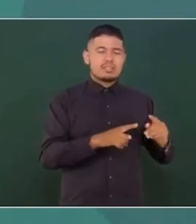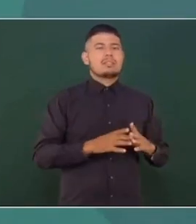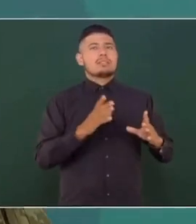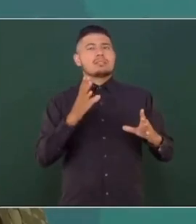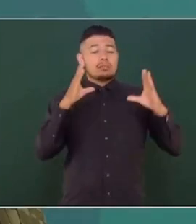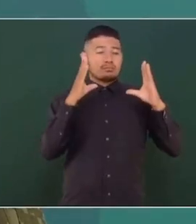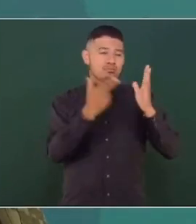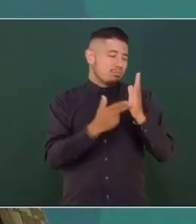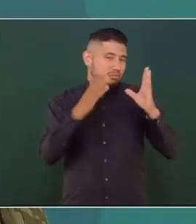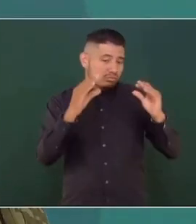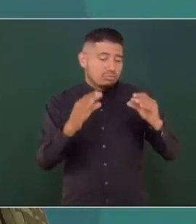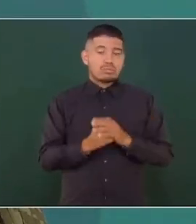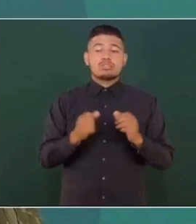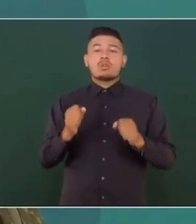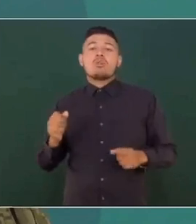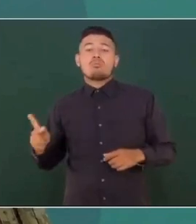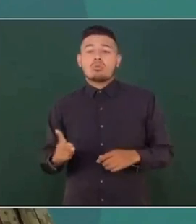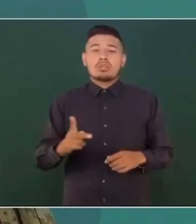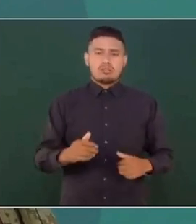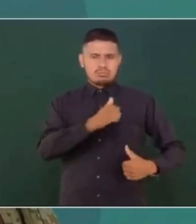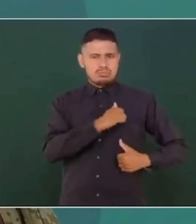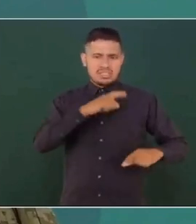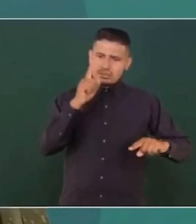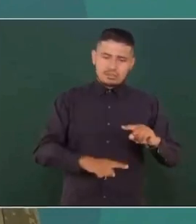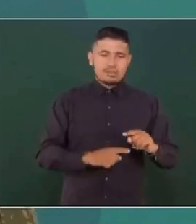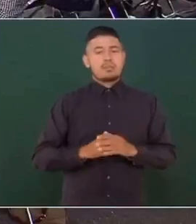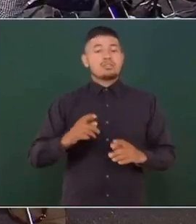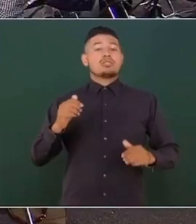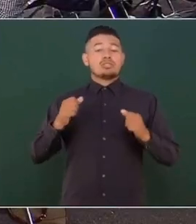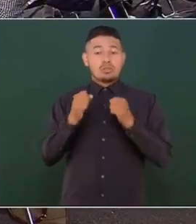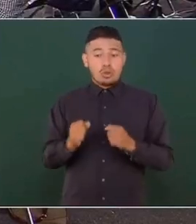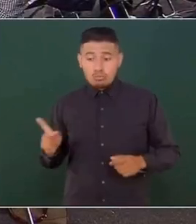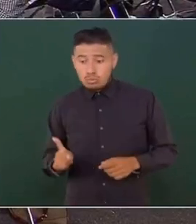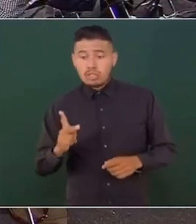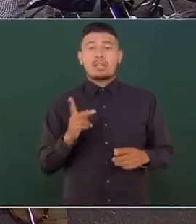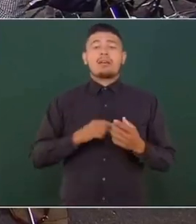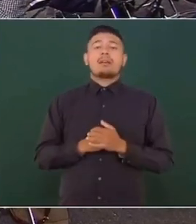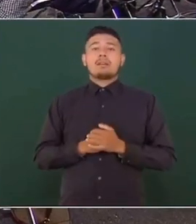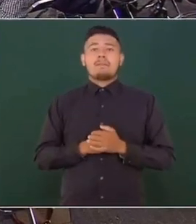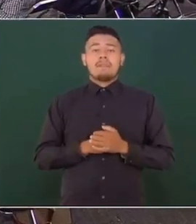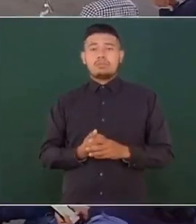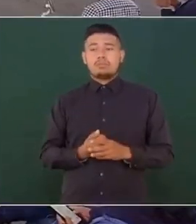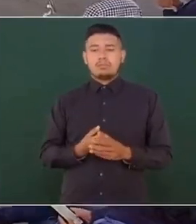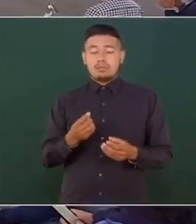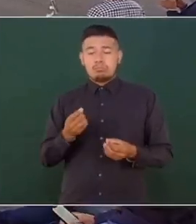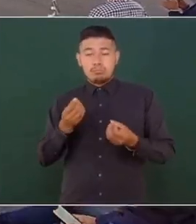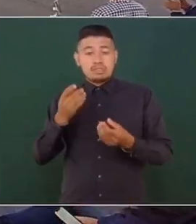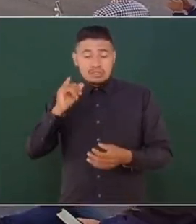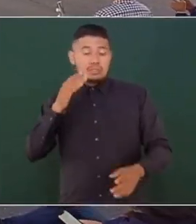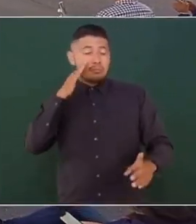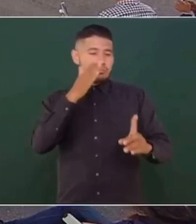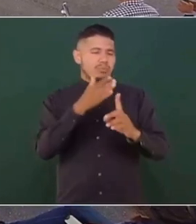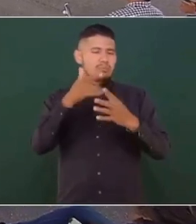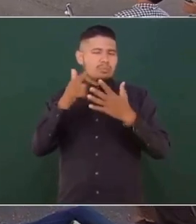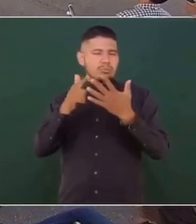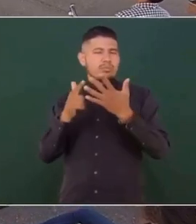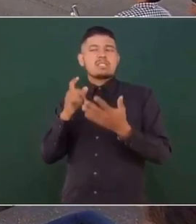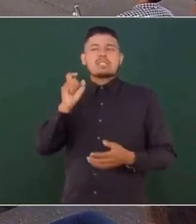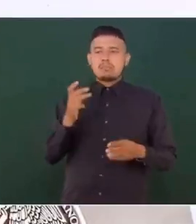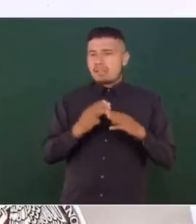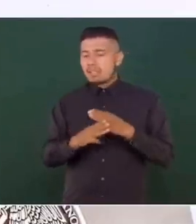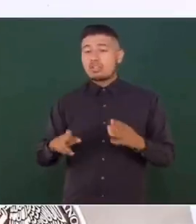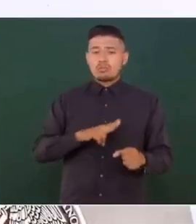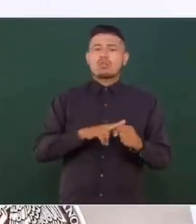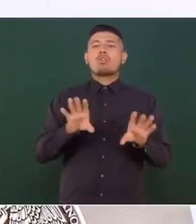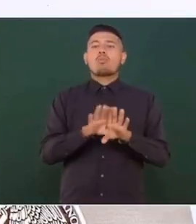capacitación en el ámbito de Seguridad Pública la parte militar. Seguridad Pública es un ámbito civil, pero sí identificamos materias comunes que deben de tener